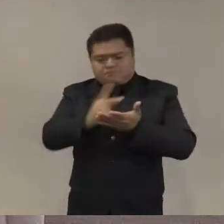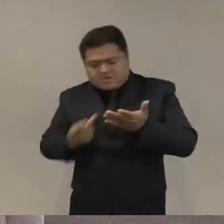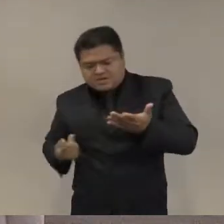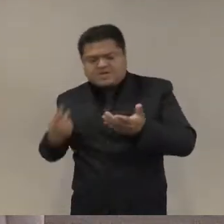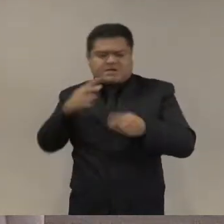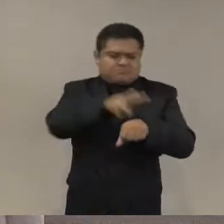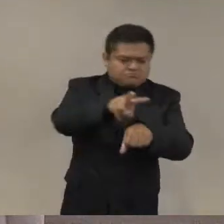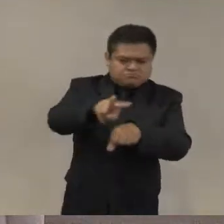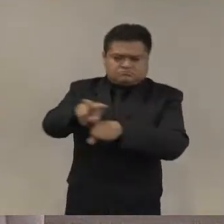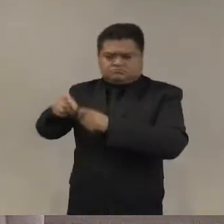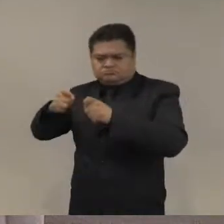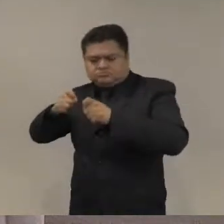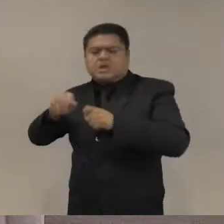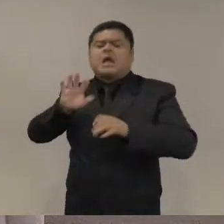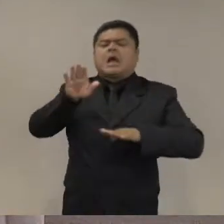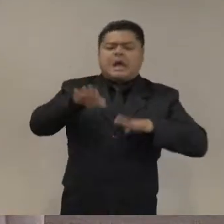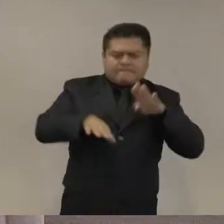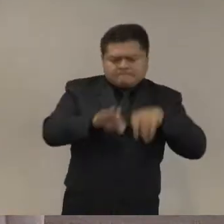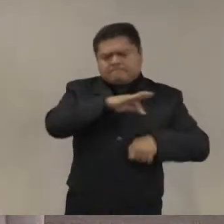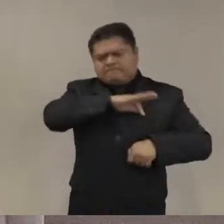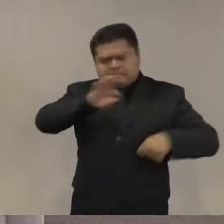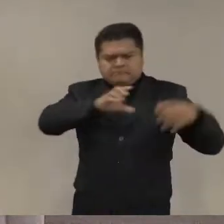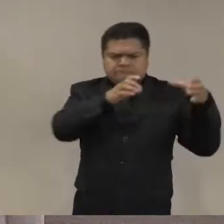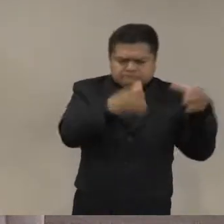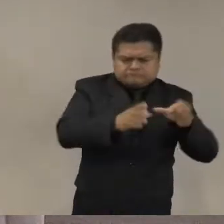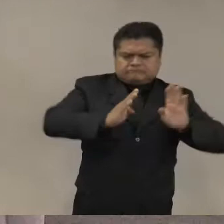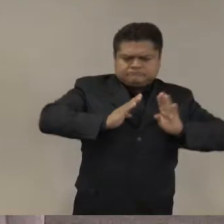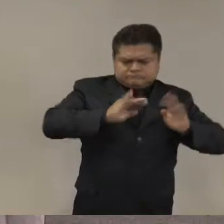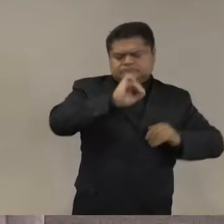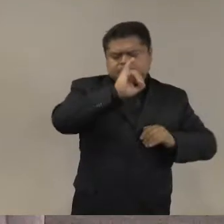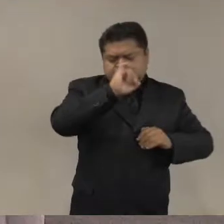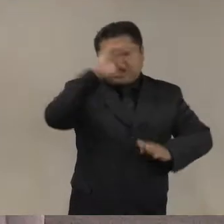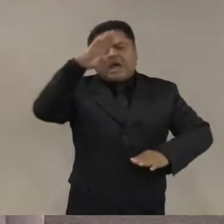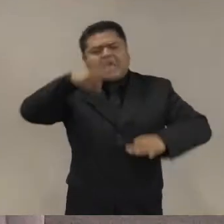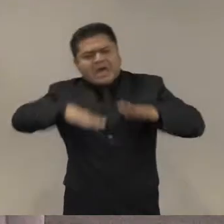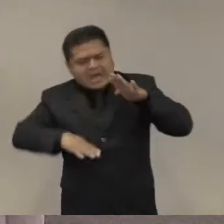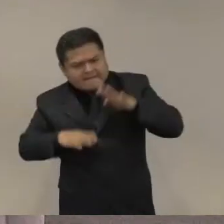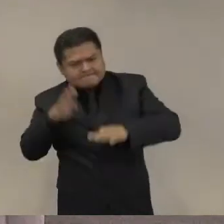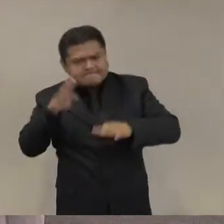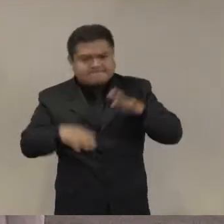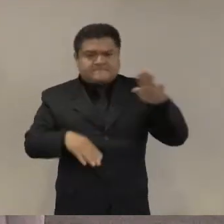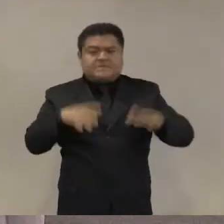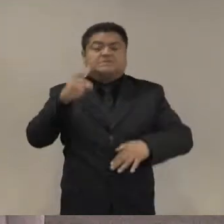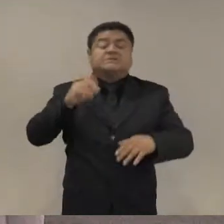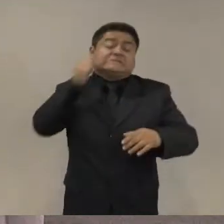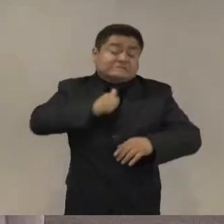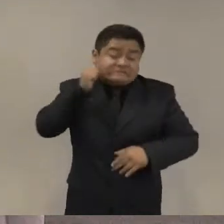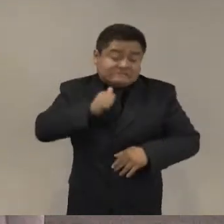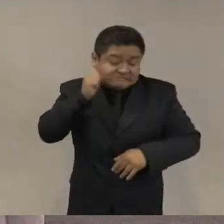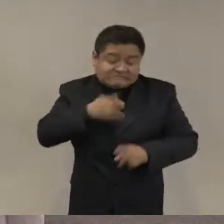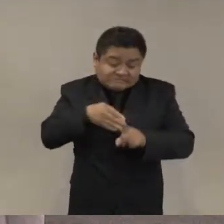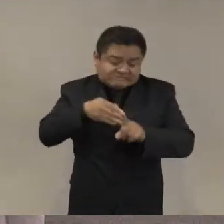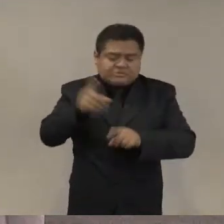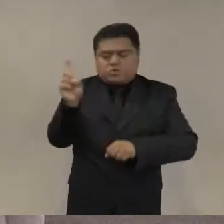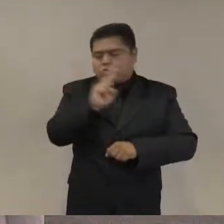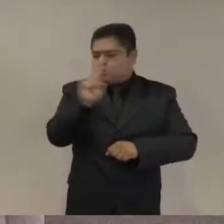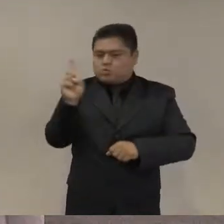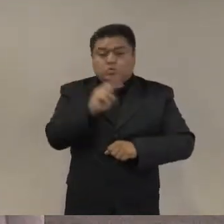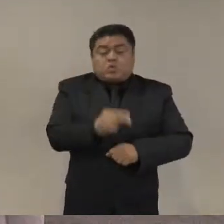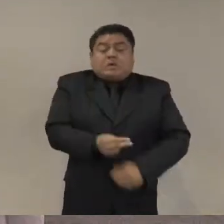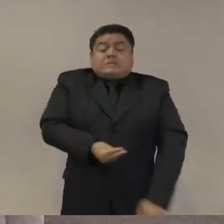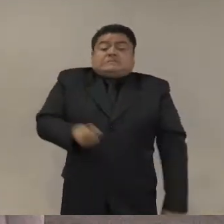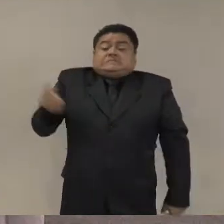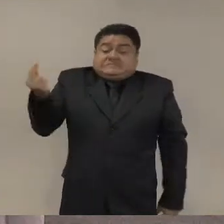militar en algunos escenarios pero sólo como uno de los elementos y no el elemento central de una política de seguridad